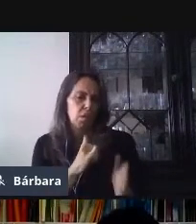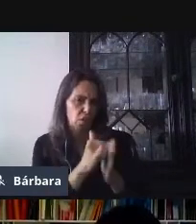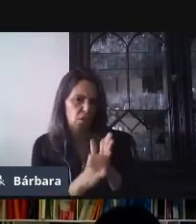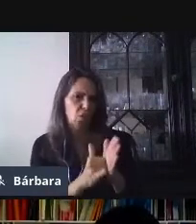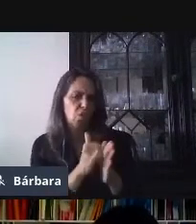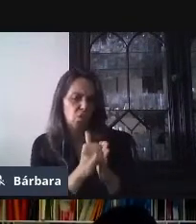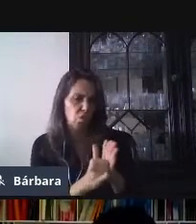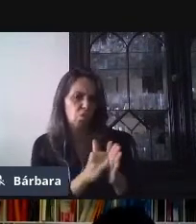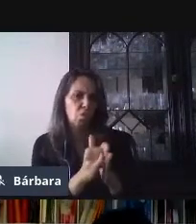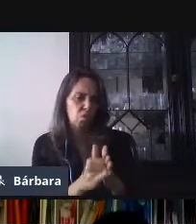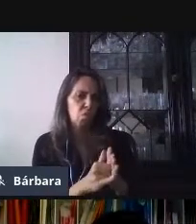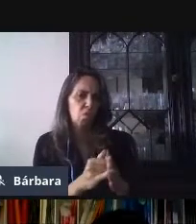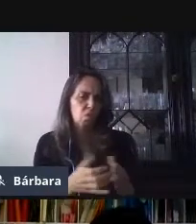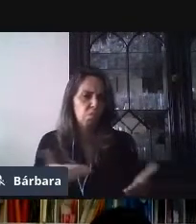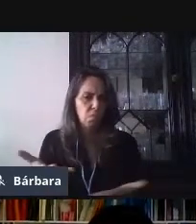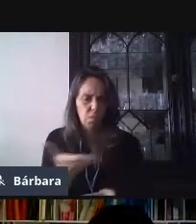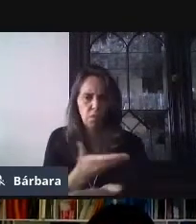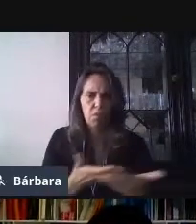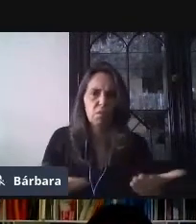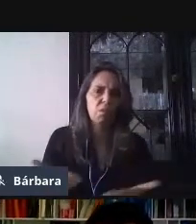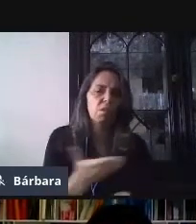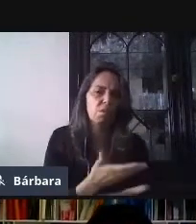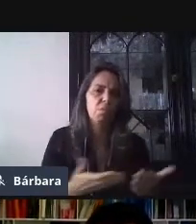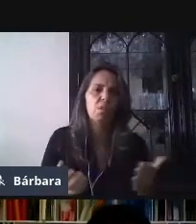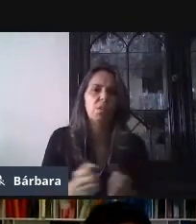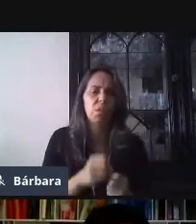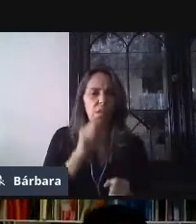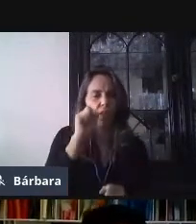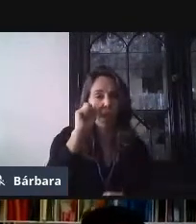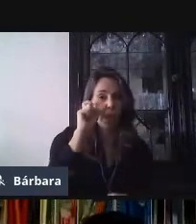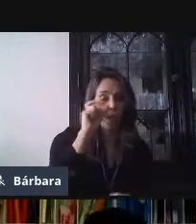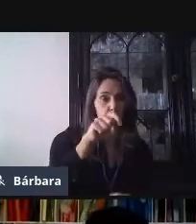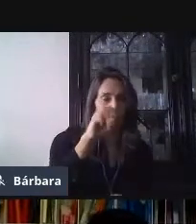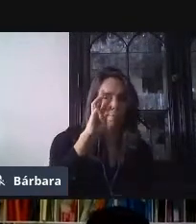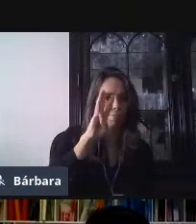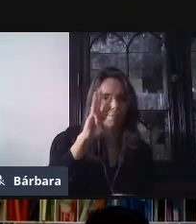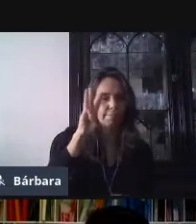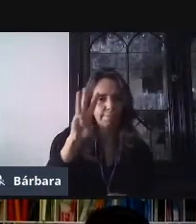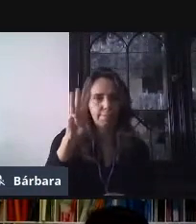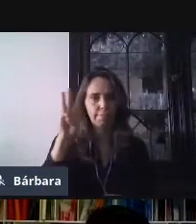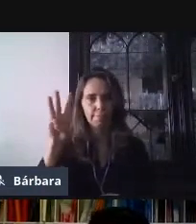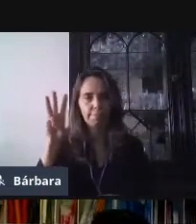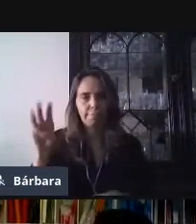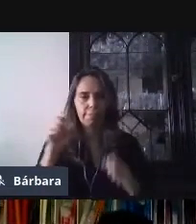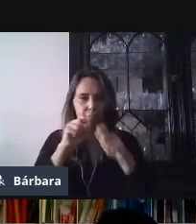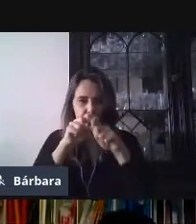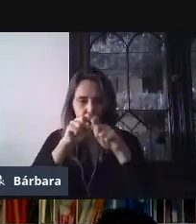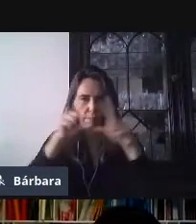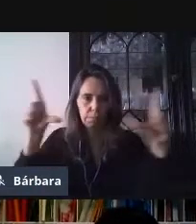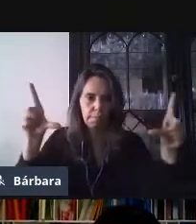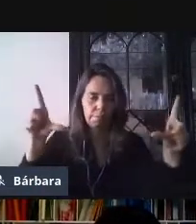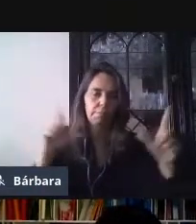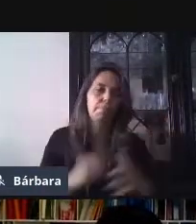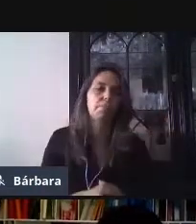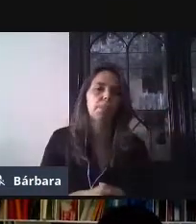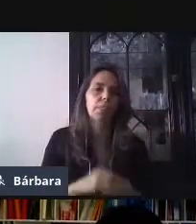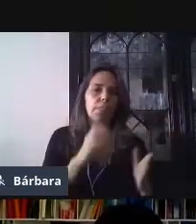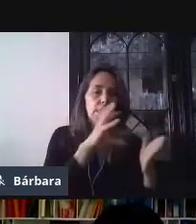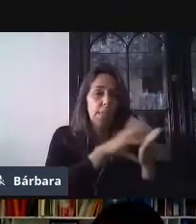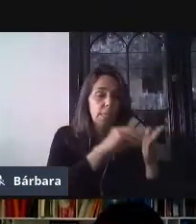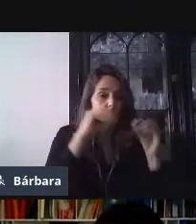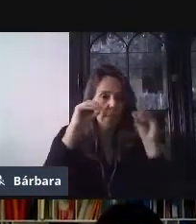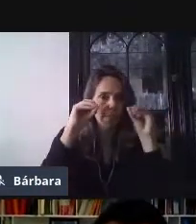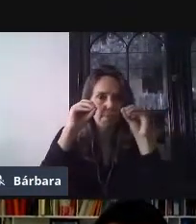clic en enlace y coloco el vínculo, ya sea que lo copie, en este caso voy a colocar del buscador y voy a colocar el